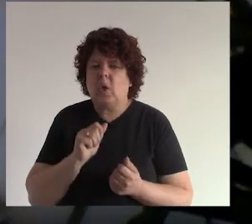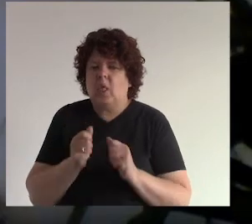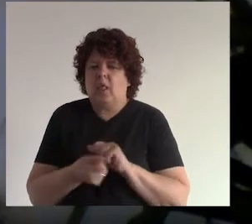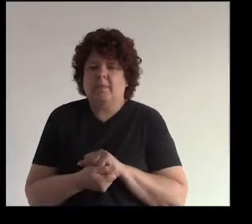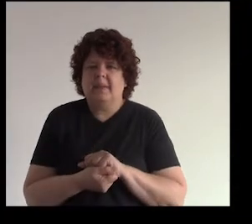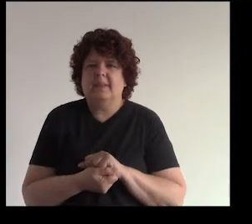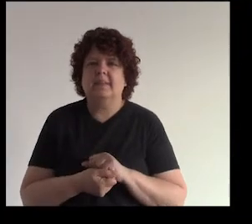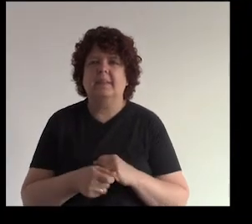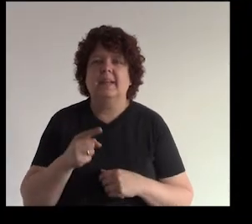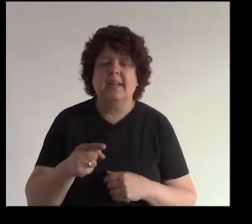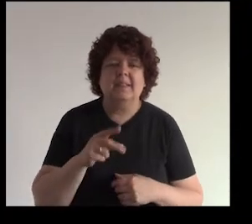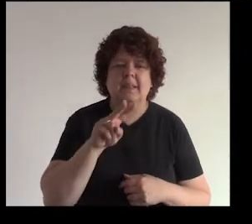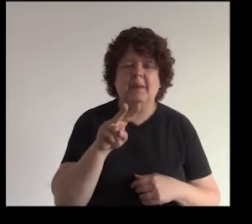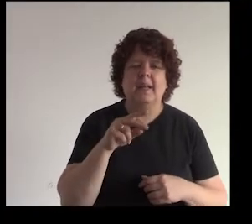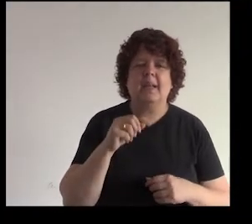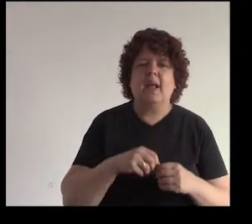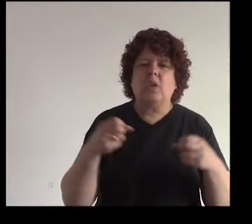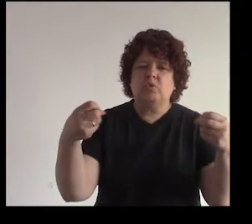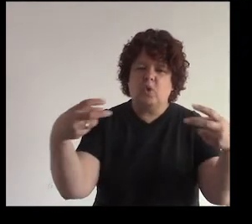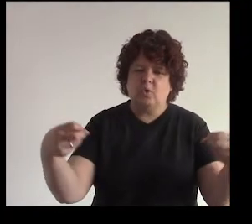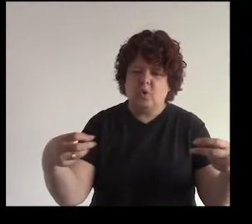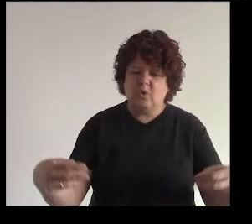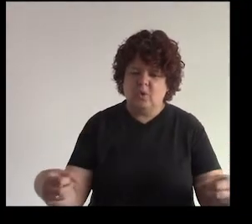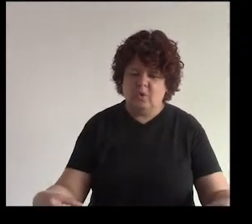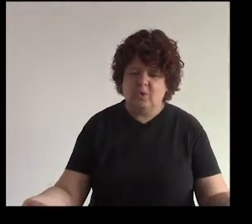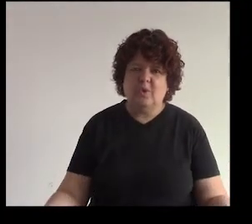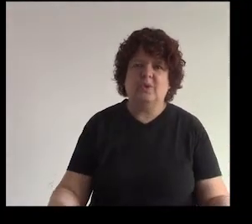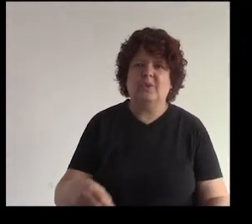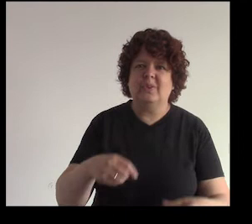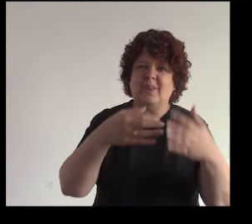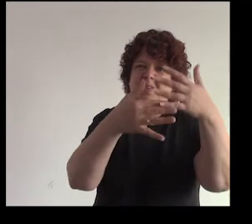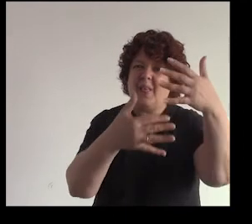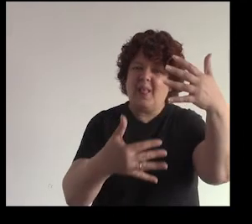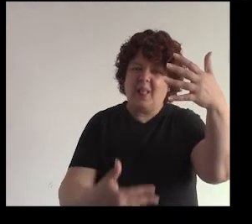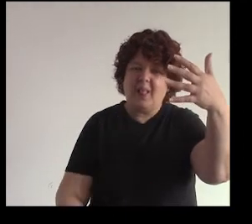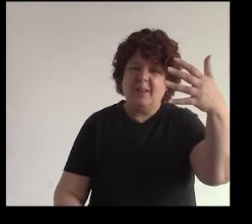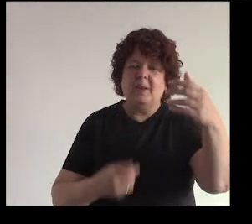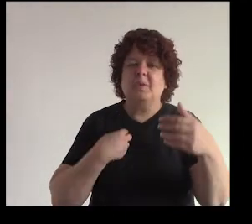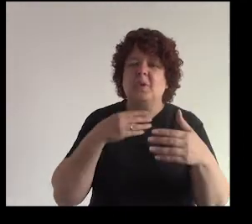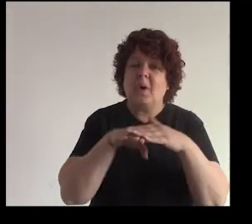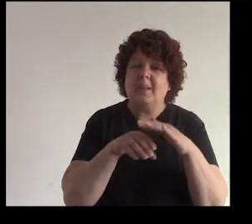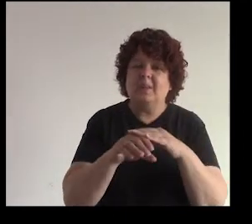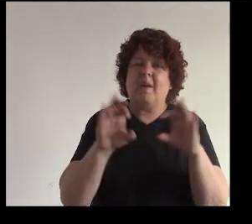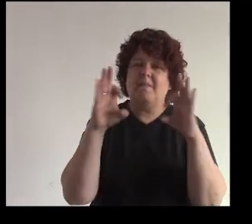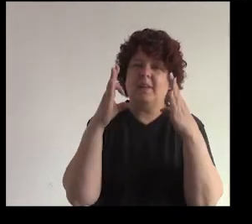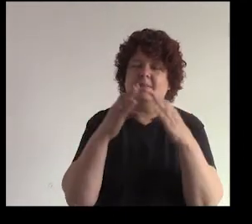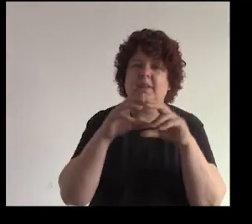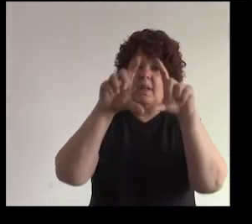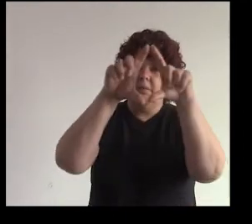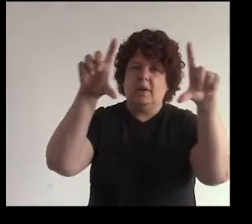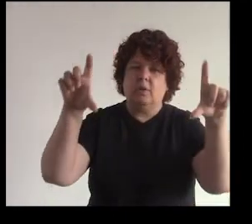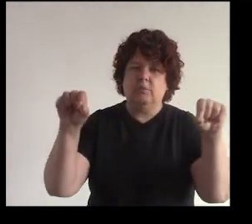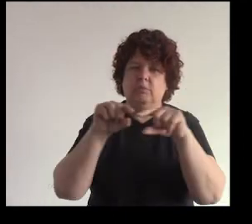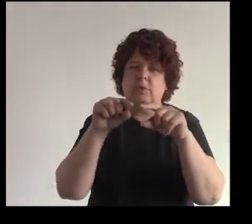sus muros ¿no? eso de revisar los comentarios es muy importante ¿saben por qué? porque cuando yo visito un muro de Facebook una